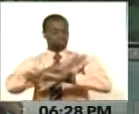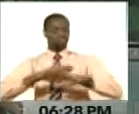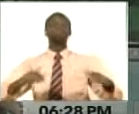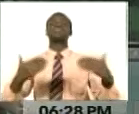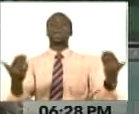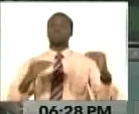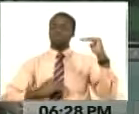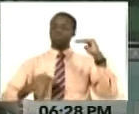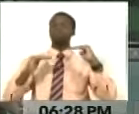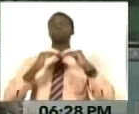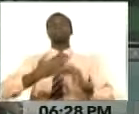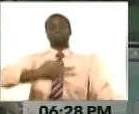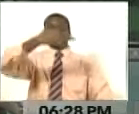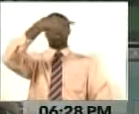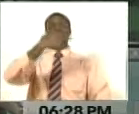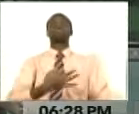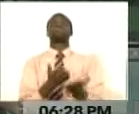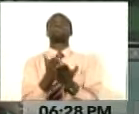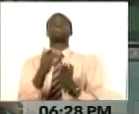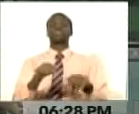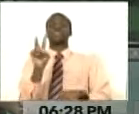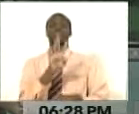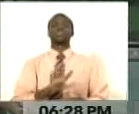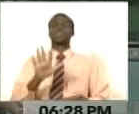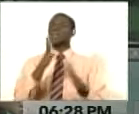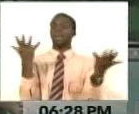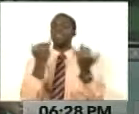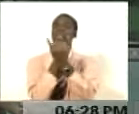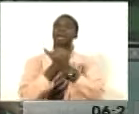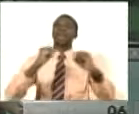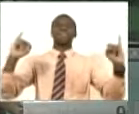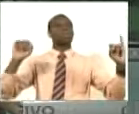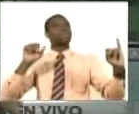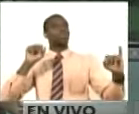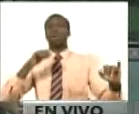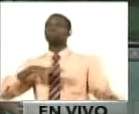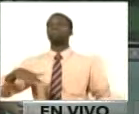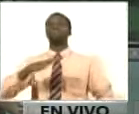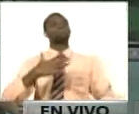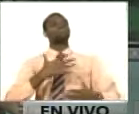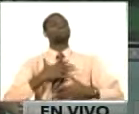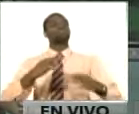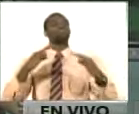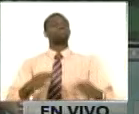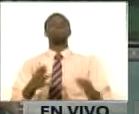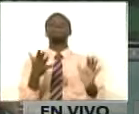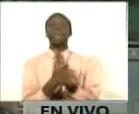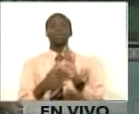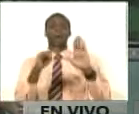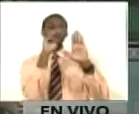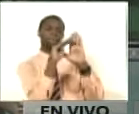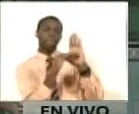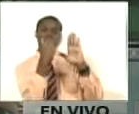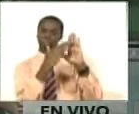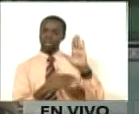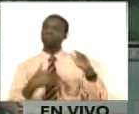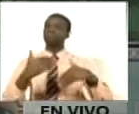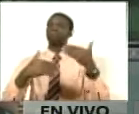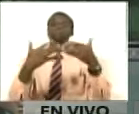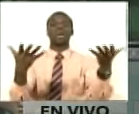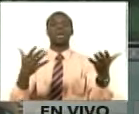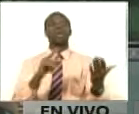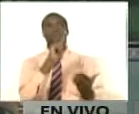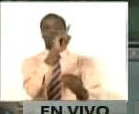que se ha sostenido en la defensa de la independencia, la soberanía y los principios fundamentales y los propósitos de la